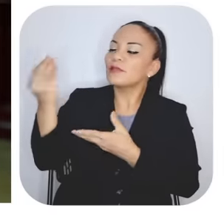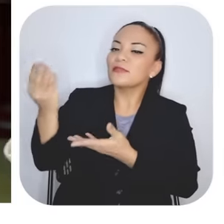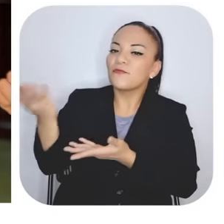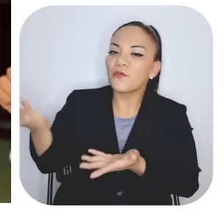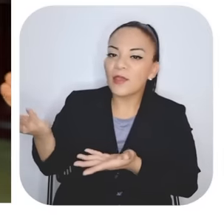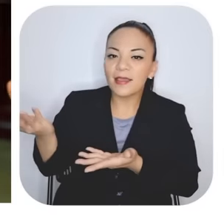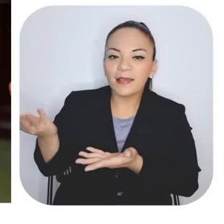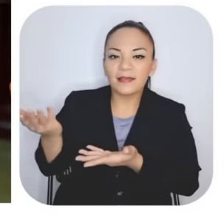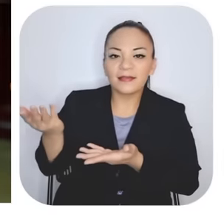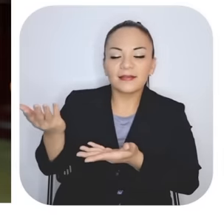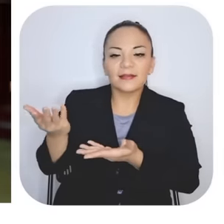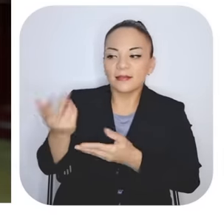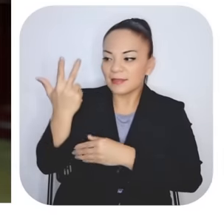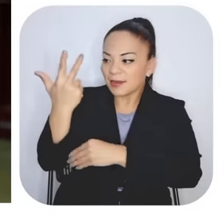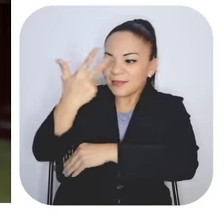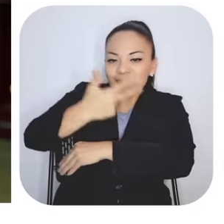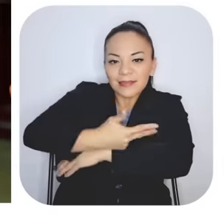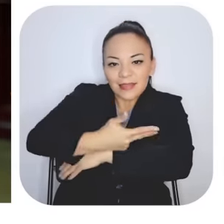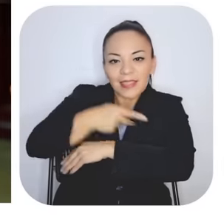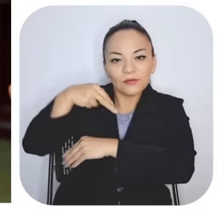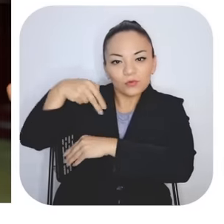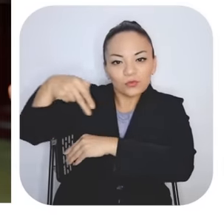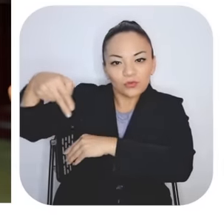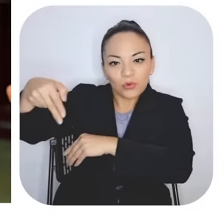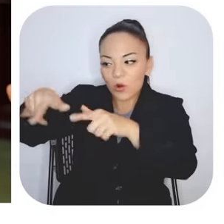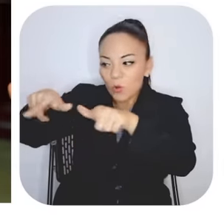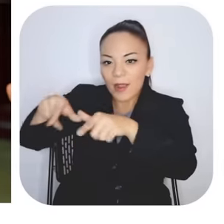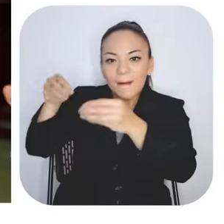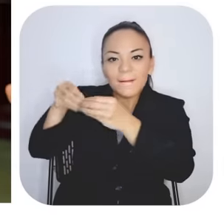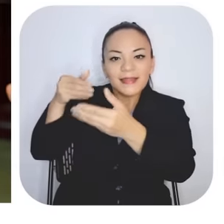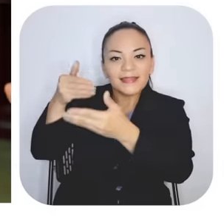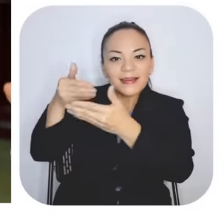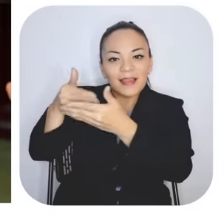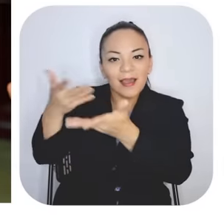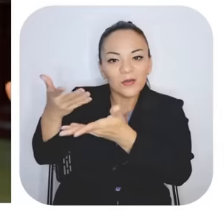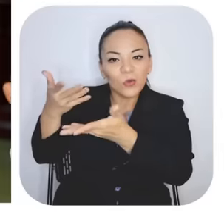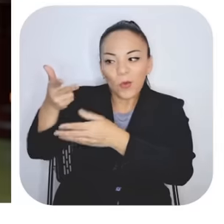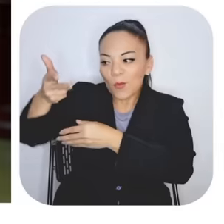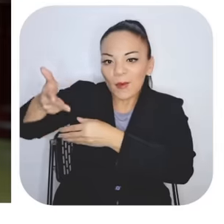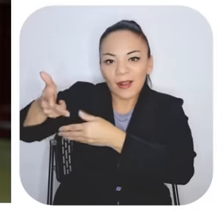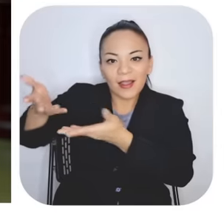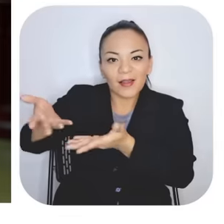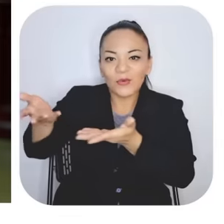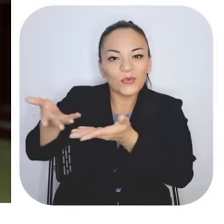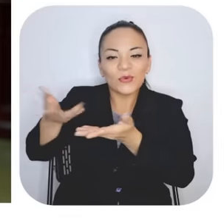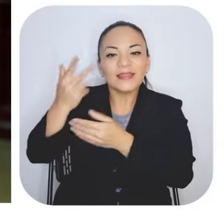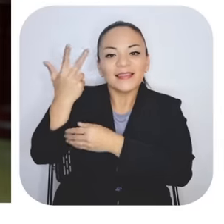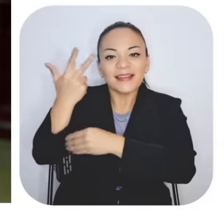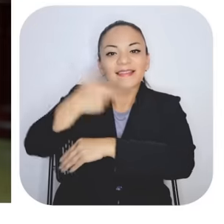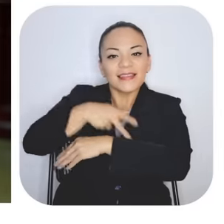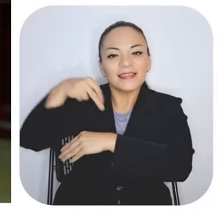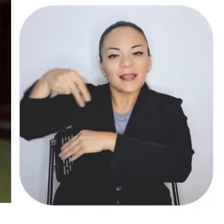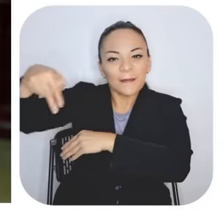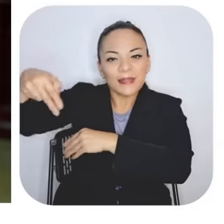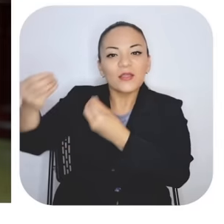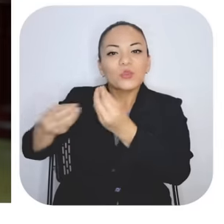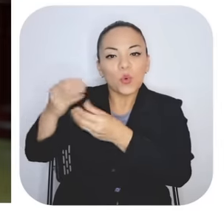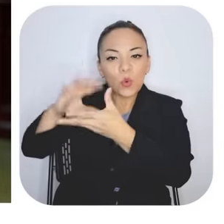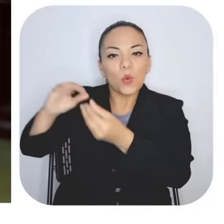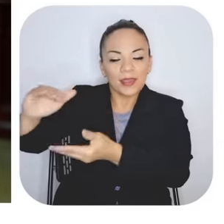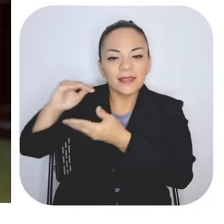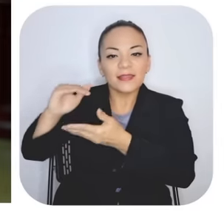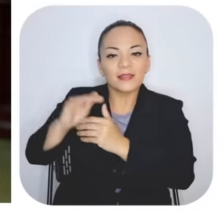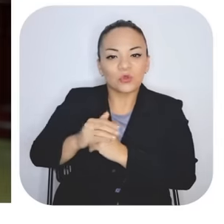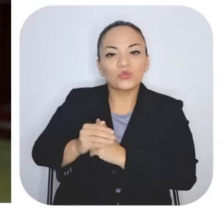Está a tres días del lugar más cercano donde llega un carro en la montaña. Tres días a pie. Cuéntenos cuál